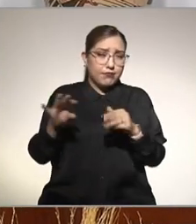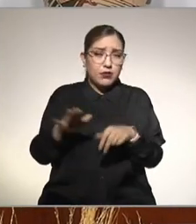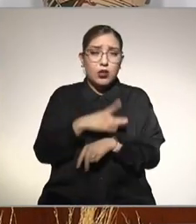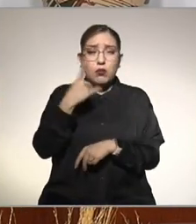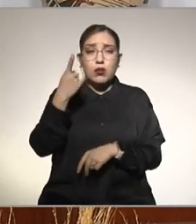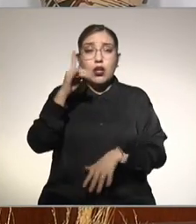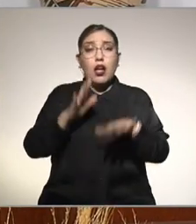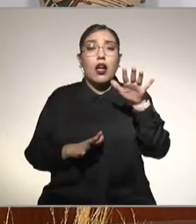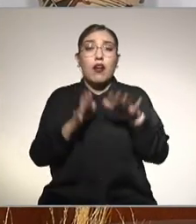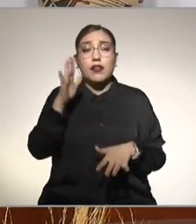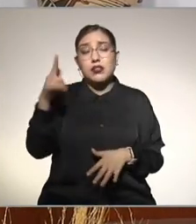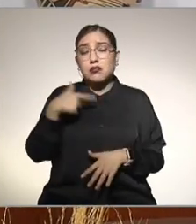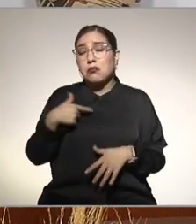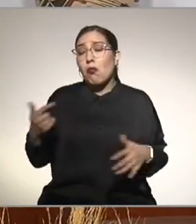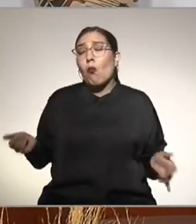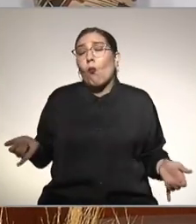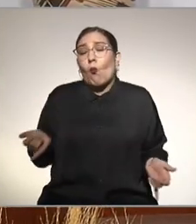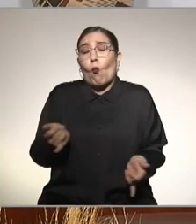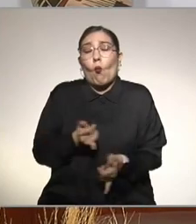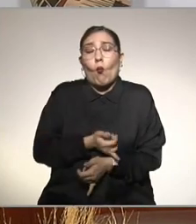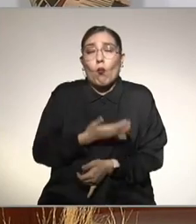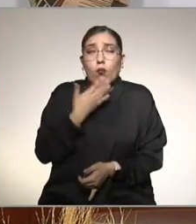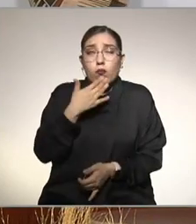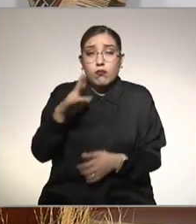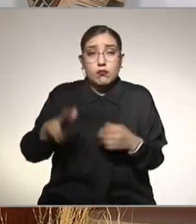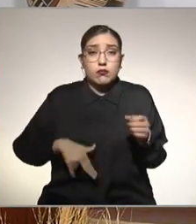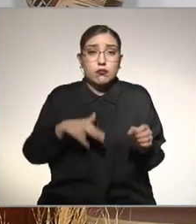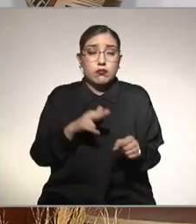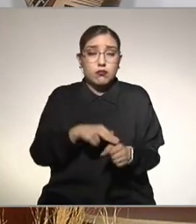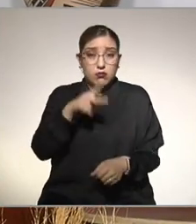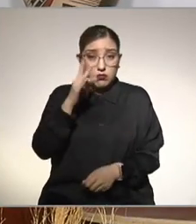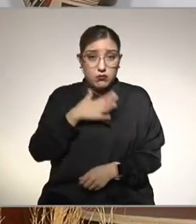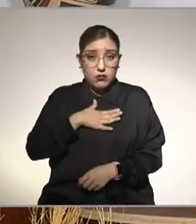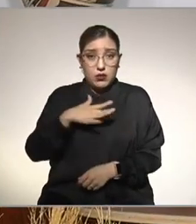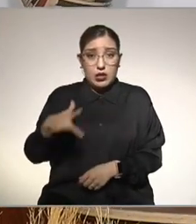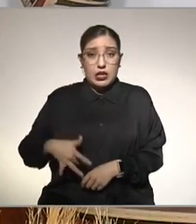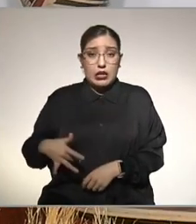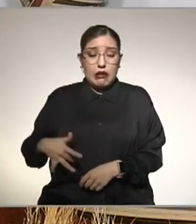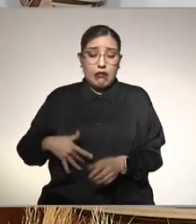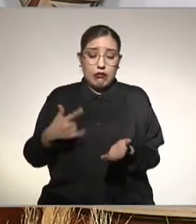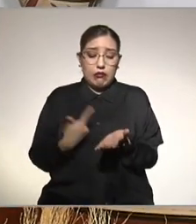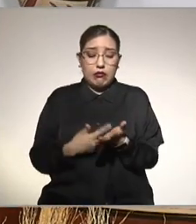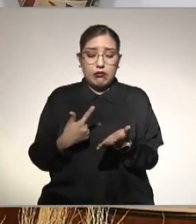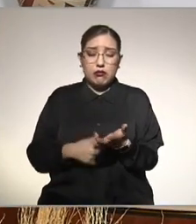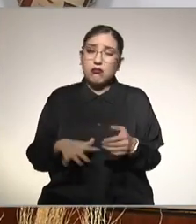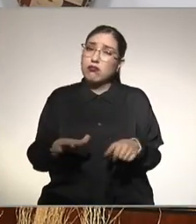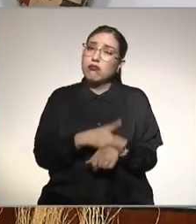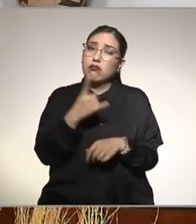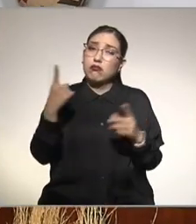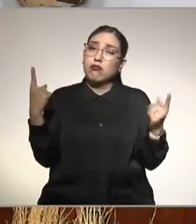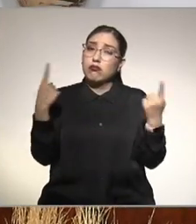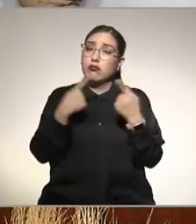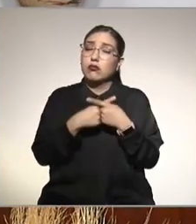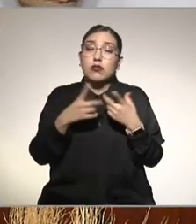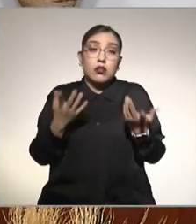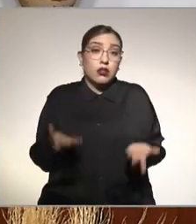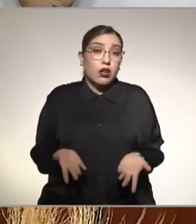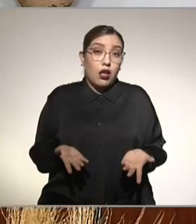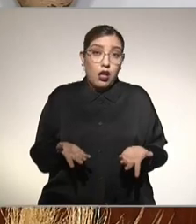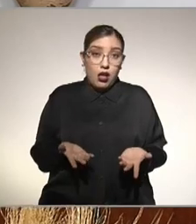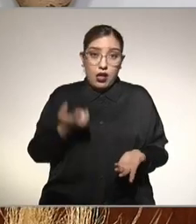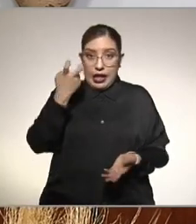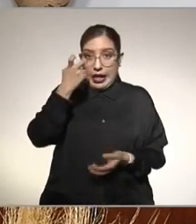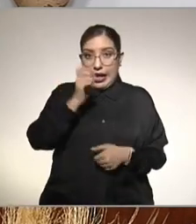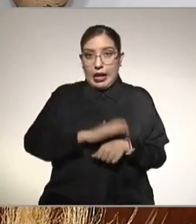que estés sin sobrepeso y ni obesidad y tengas el hígado graso la doctora ya nos habló un poco de las grasas en sangre que estas mucho las